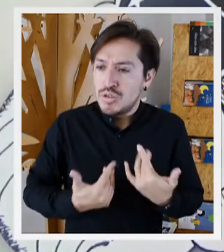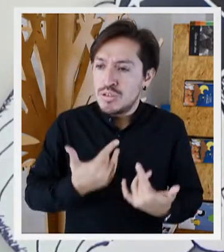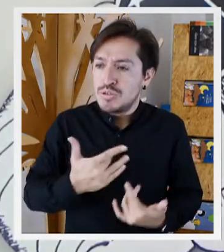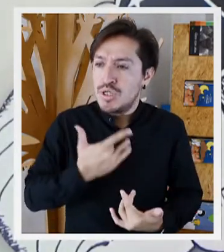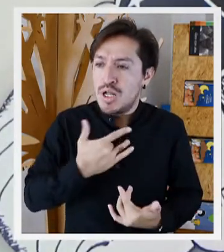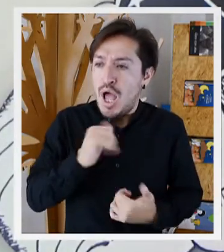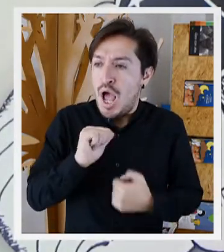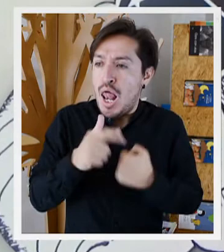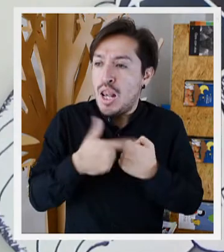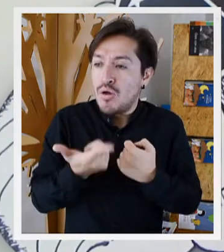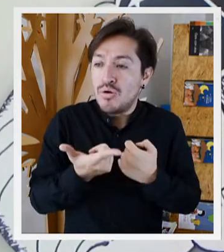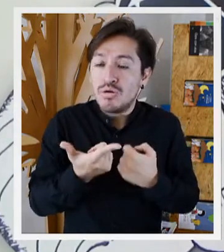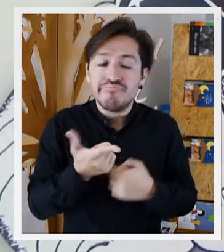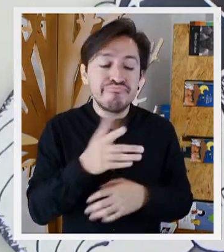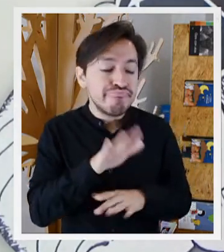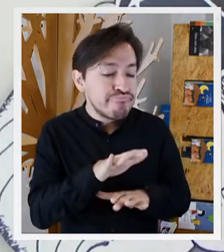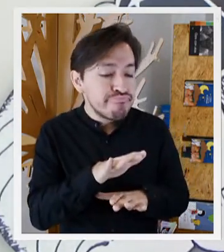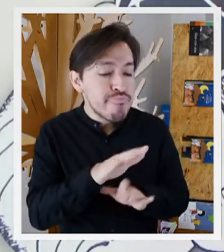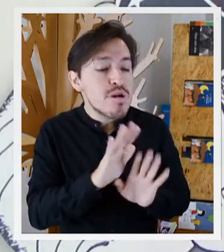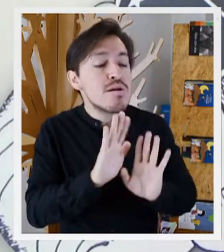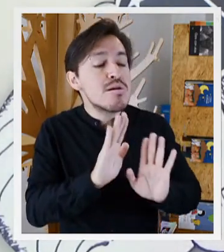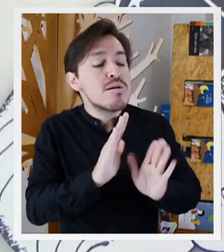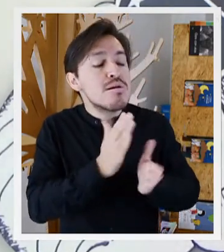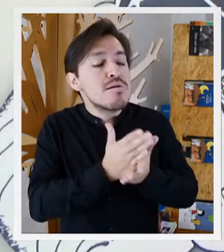iba a hacer que se me saliera algo.